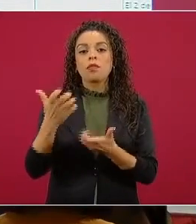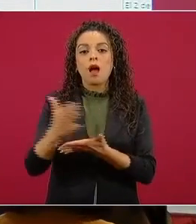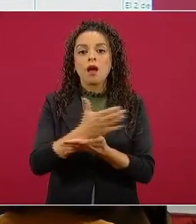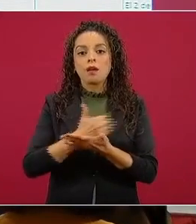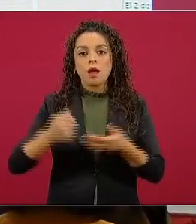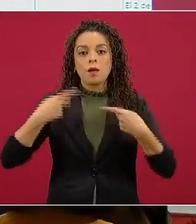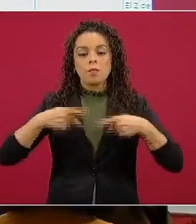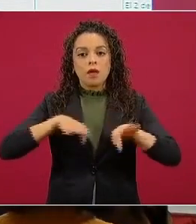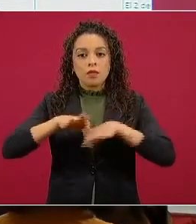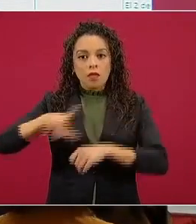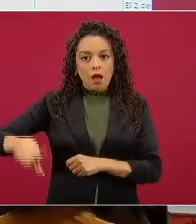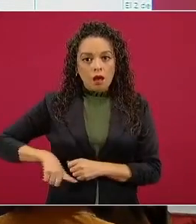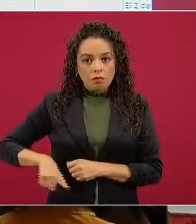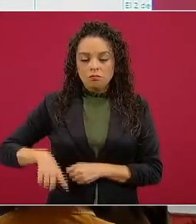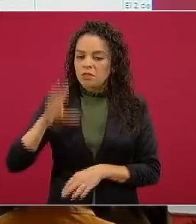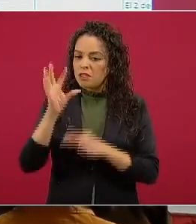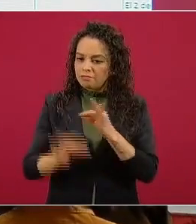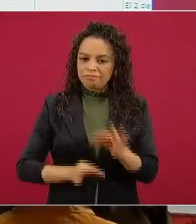Cumplido.